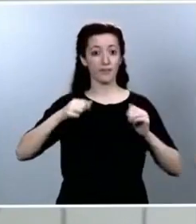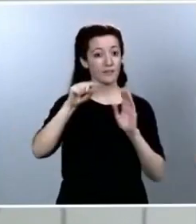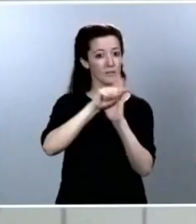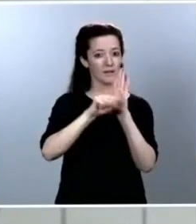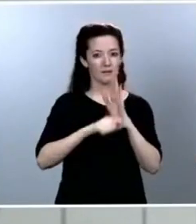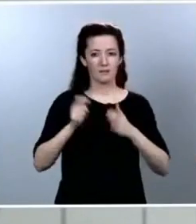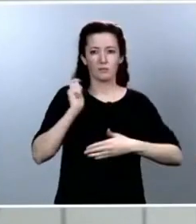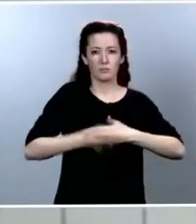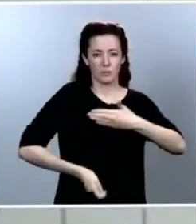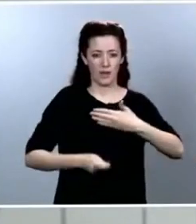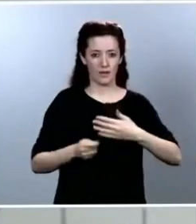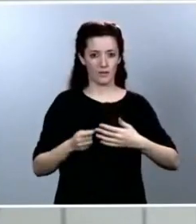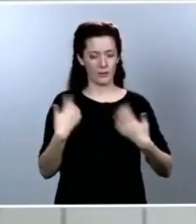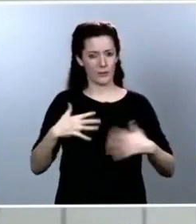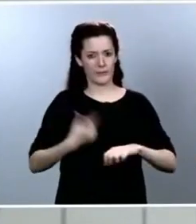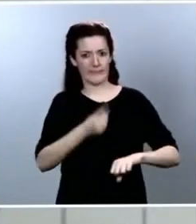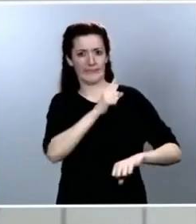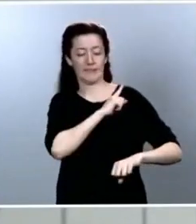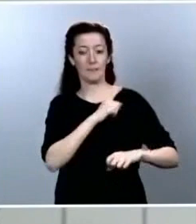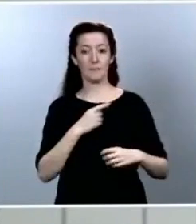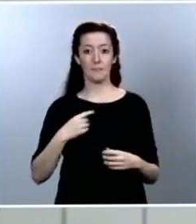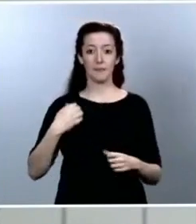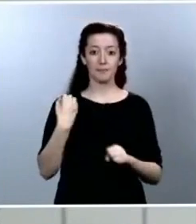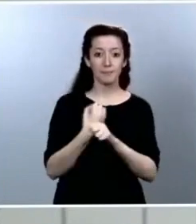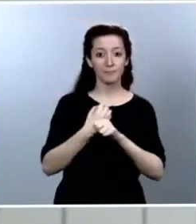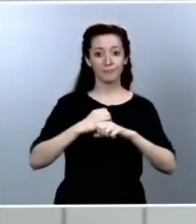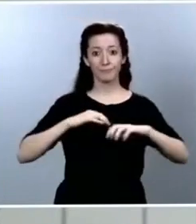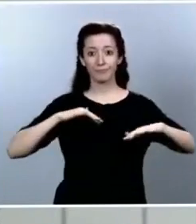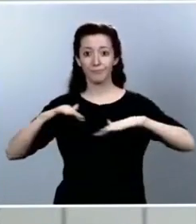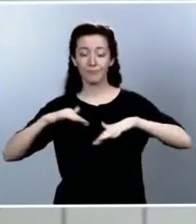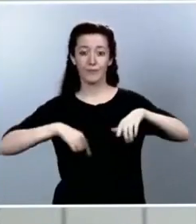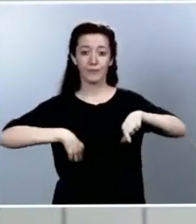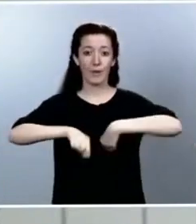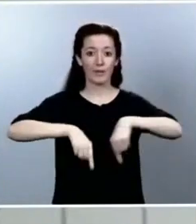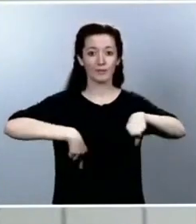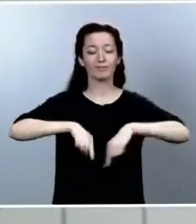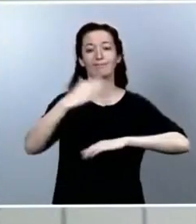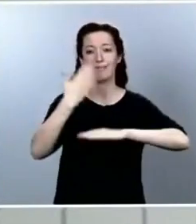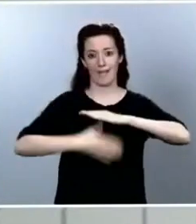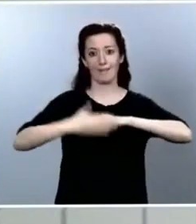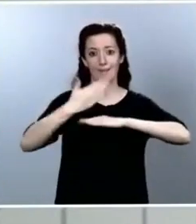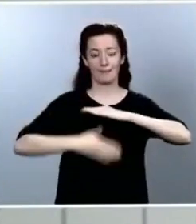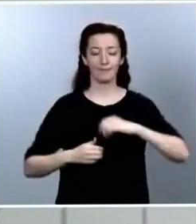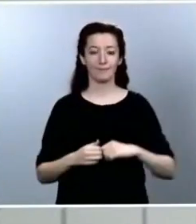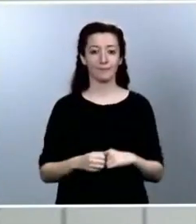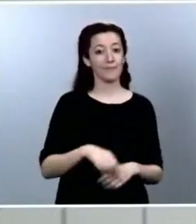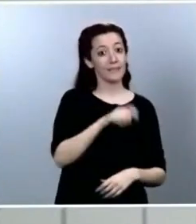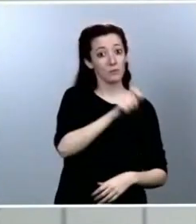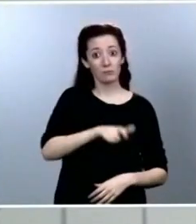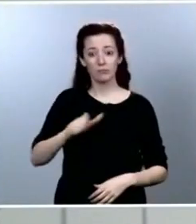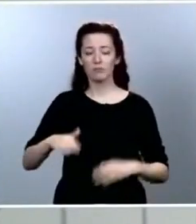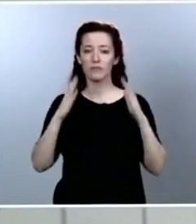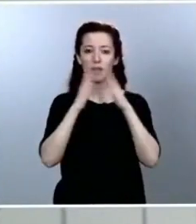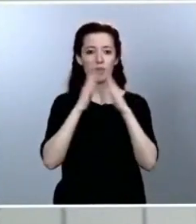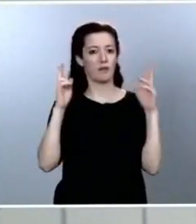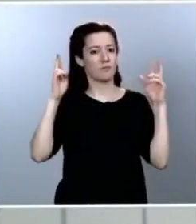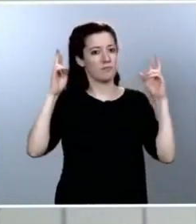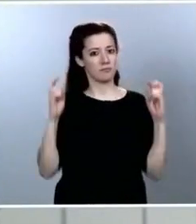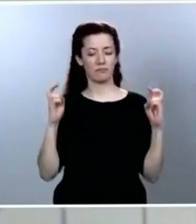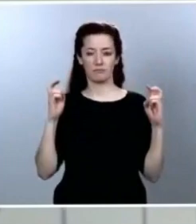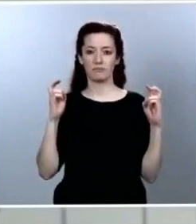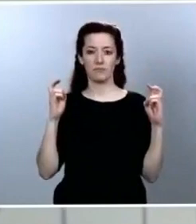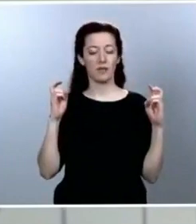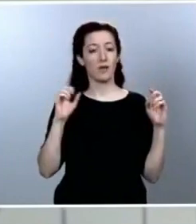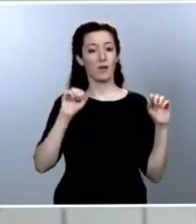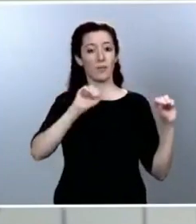sábado, por la cual los ciudadanos podrán salir a partir del 2 de mayo a hacer deporte de forma individual o a caminar con la persona con la que se convive.